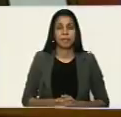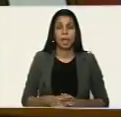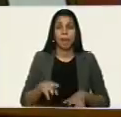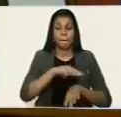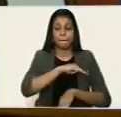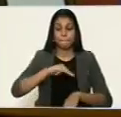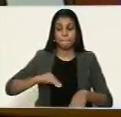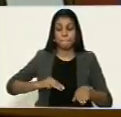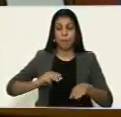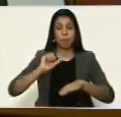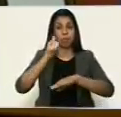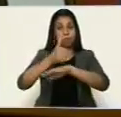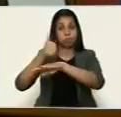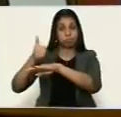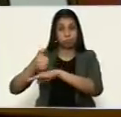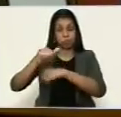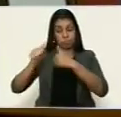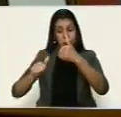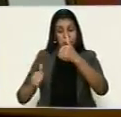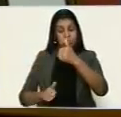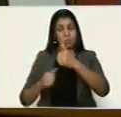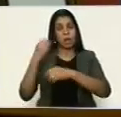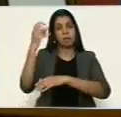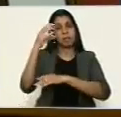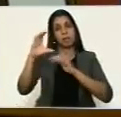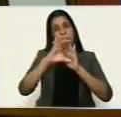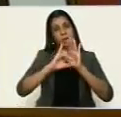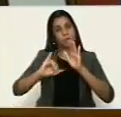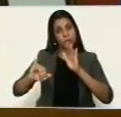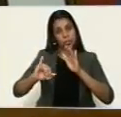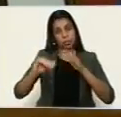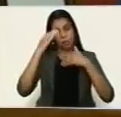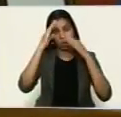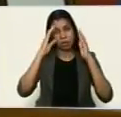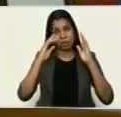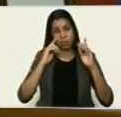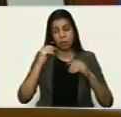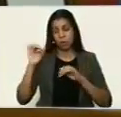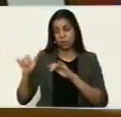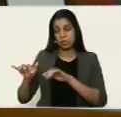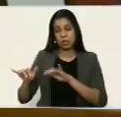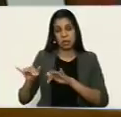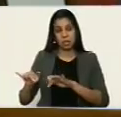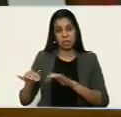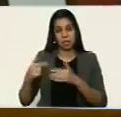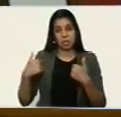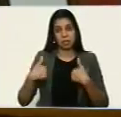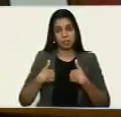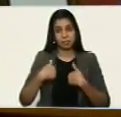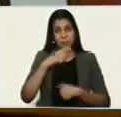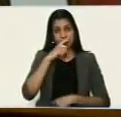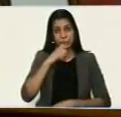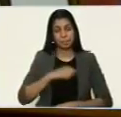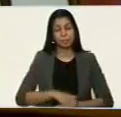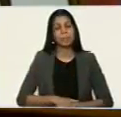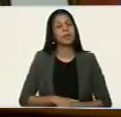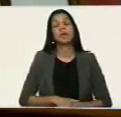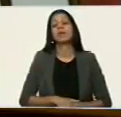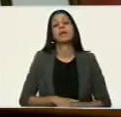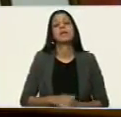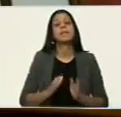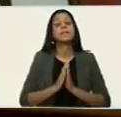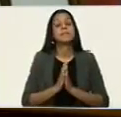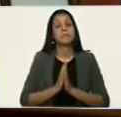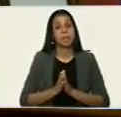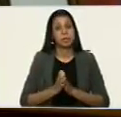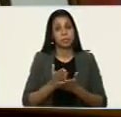Directiva de la Asamblea Nacional Constituyente, su despacho, atención, Fidel Hermes Tobás, que es el retardo de la Asamblea Nacional Constituyente. Tengo a bien